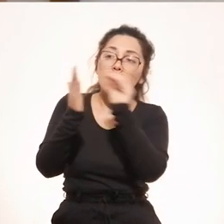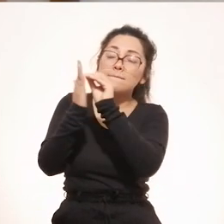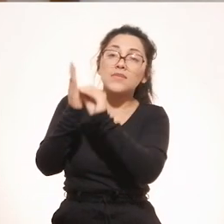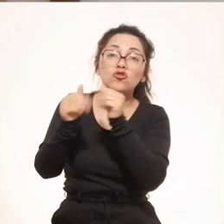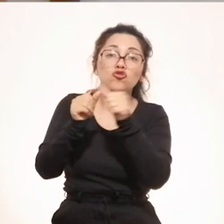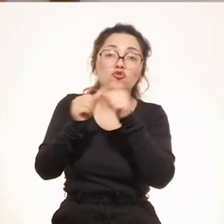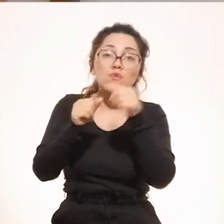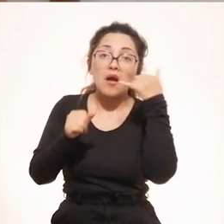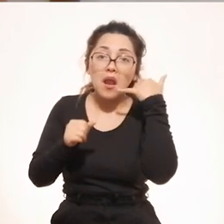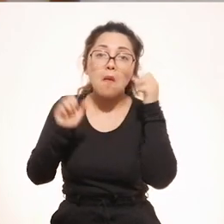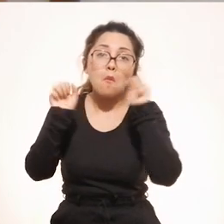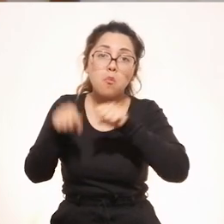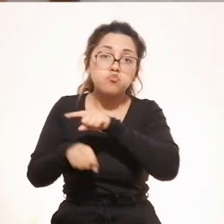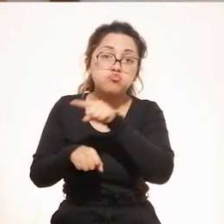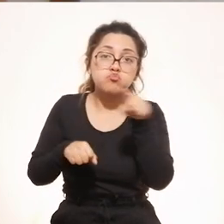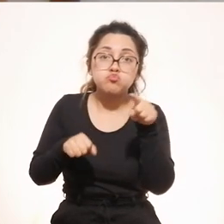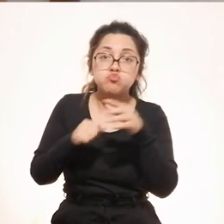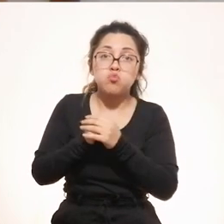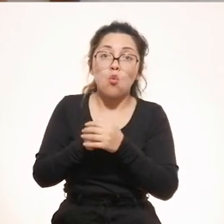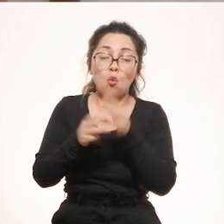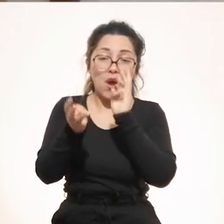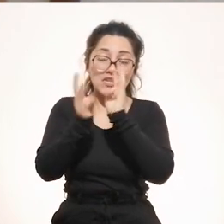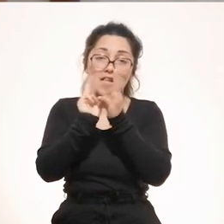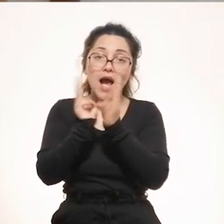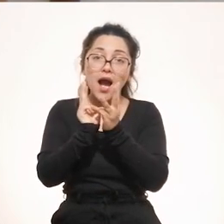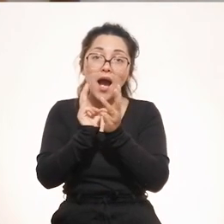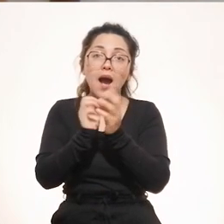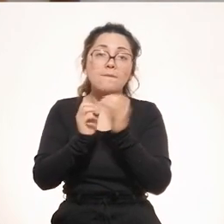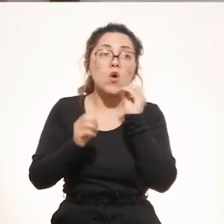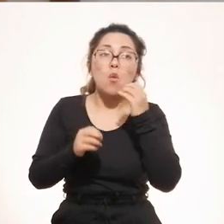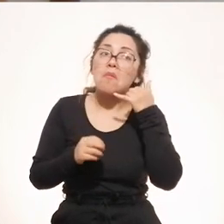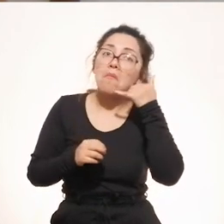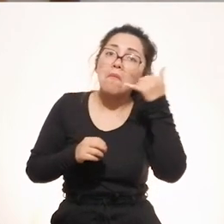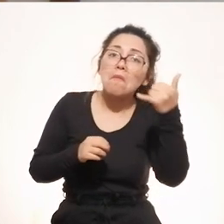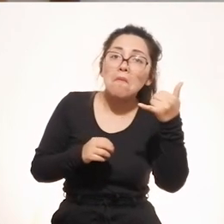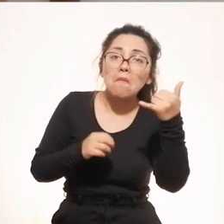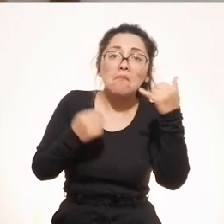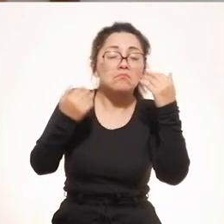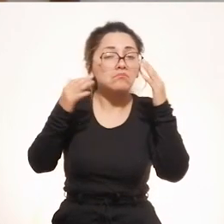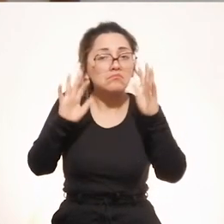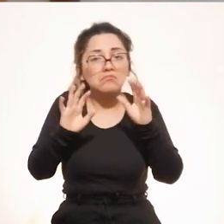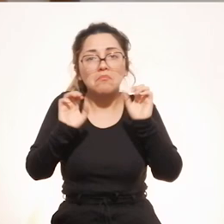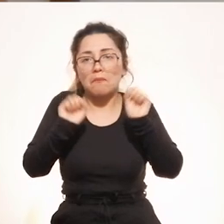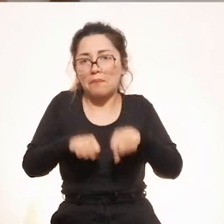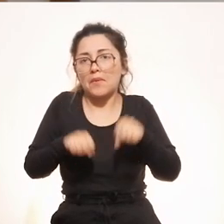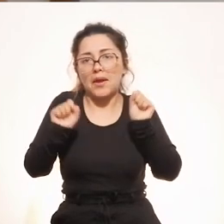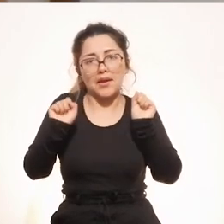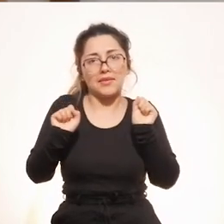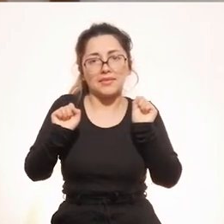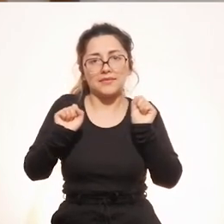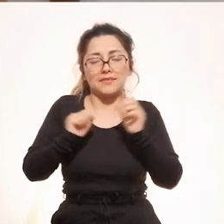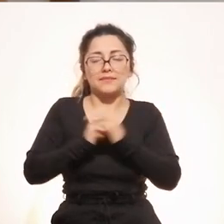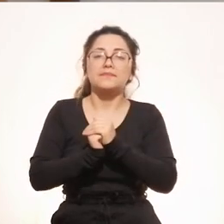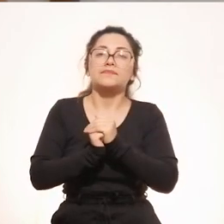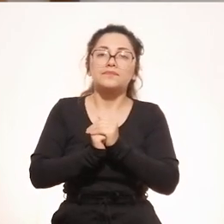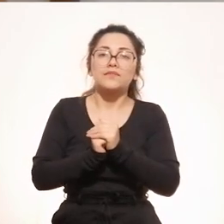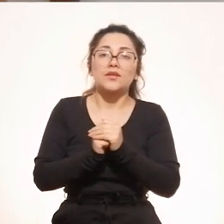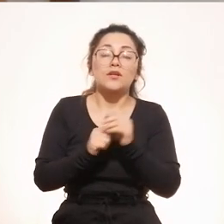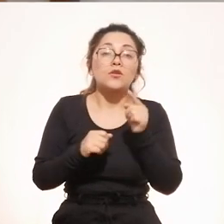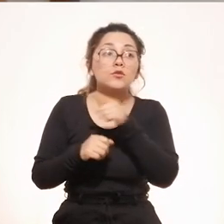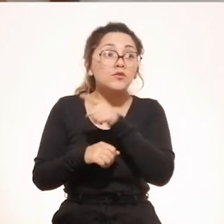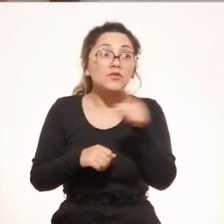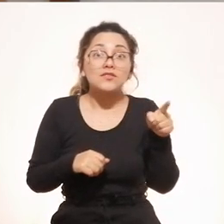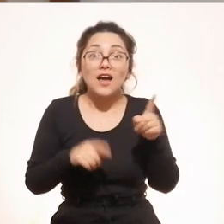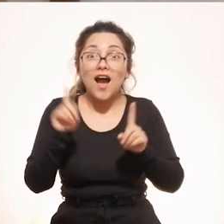eminentemente virtual. También vamos a poner ahí algunos números de celular para que puedan comunicarse, ya sea vía WhatsApp o hagan la